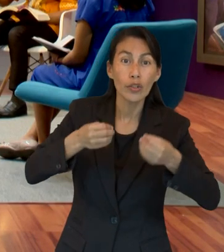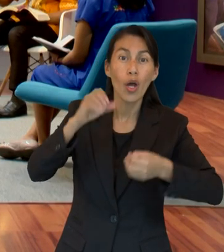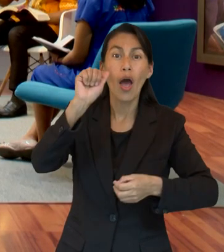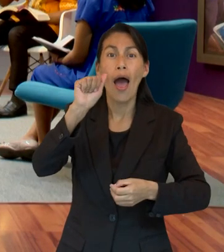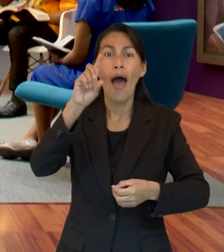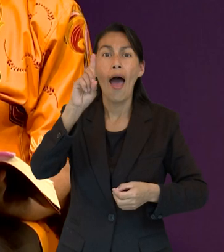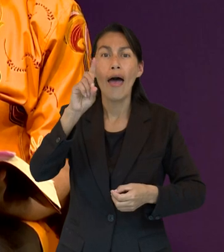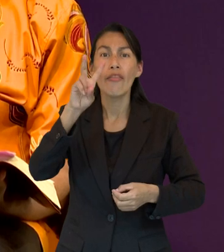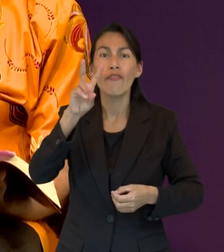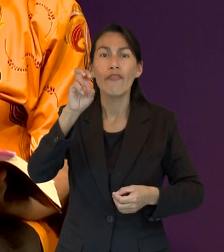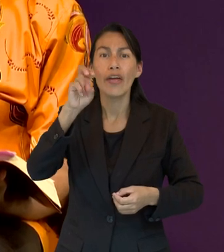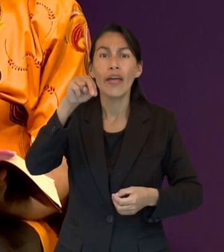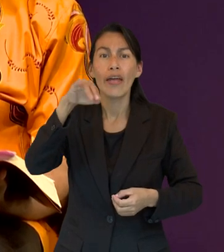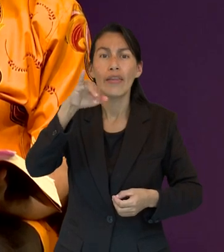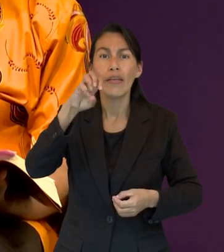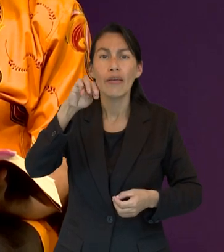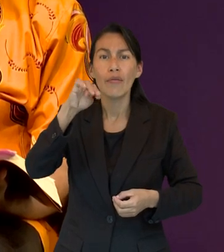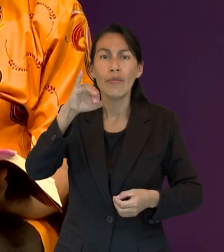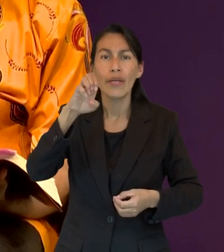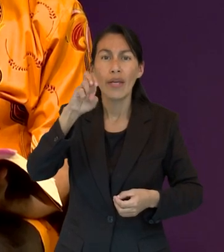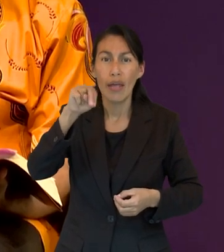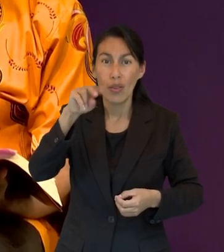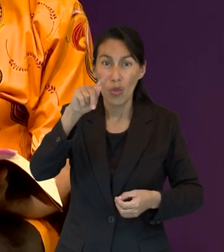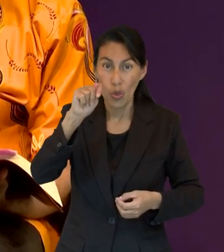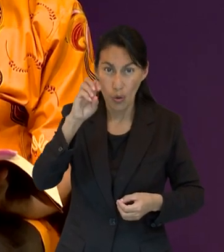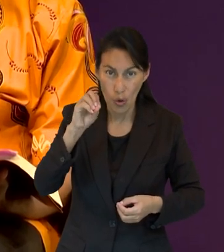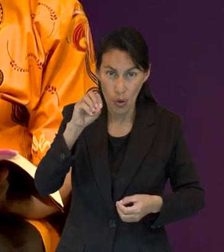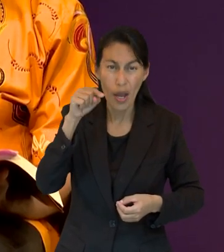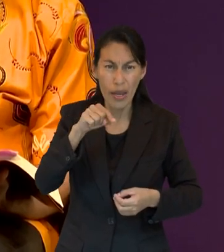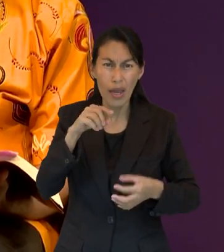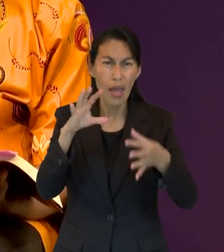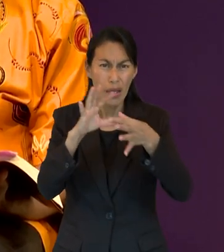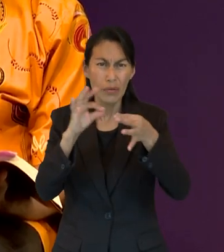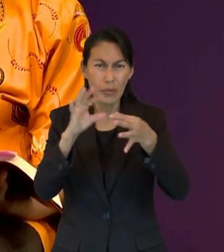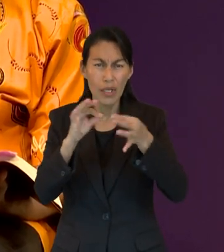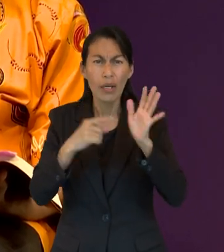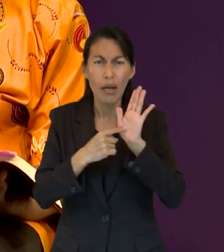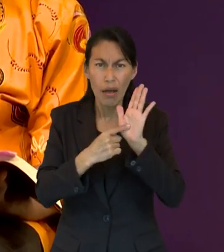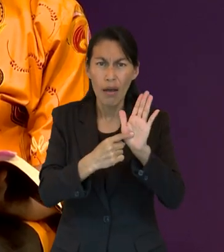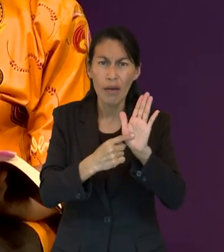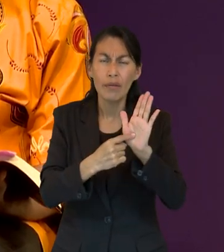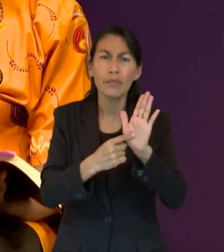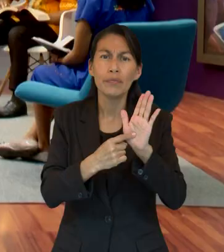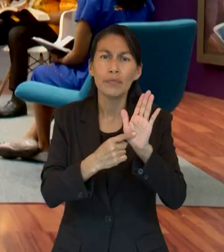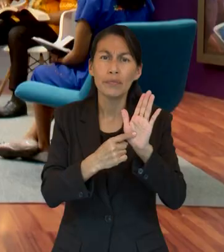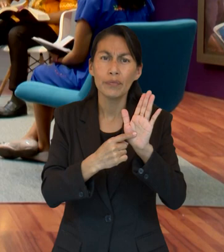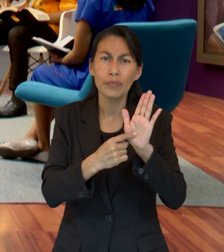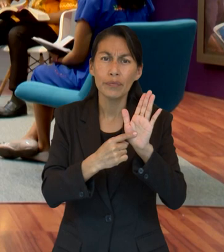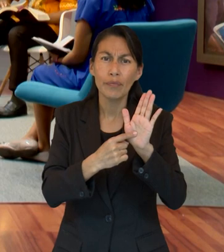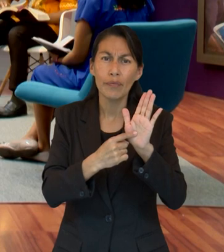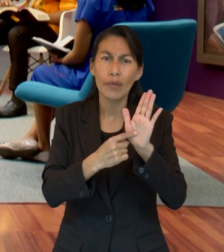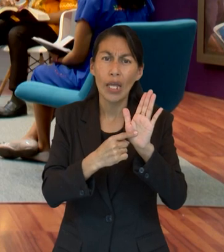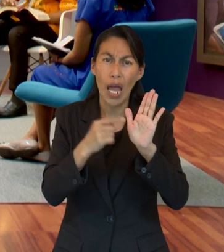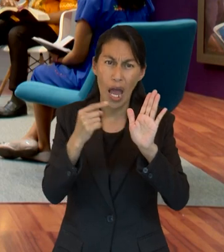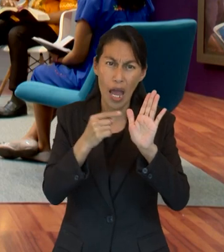un juicio de advenimiento descrito en este